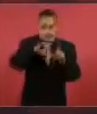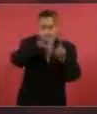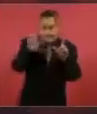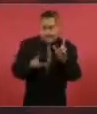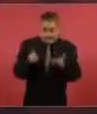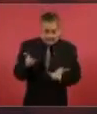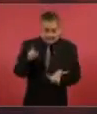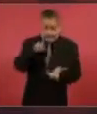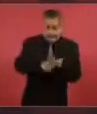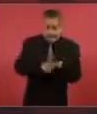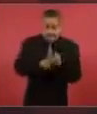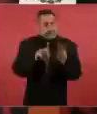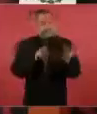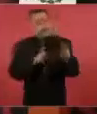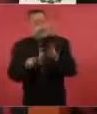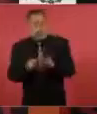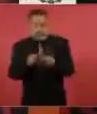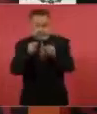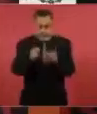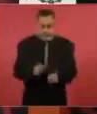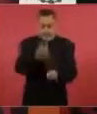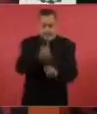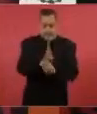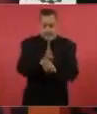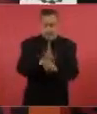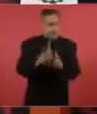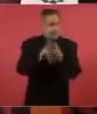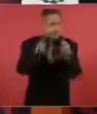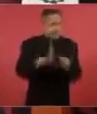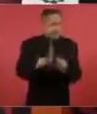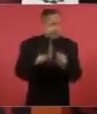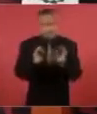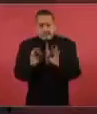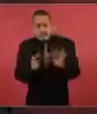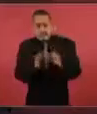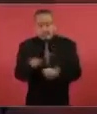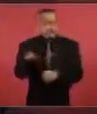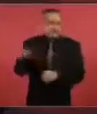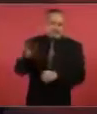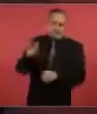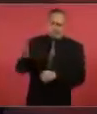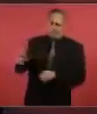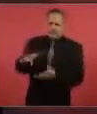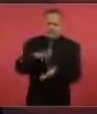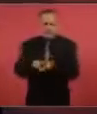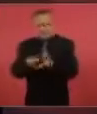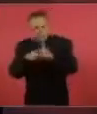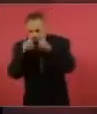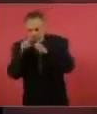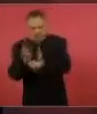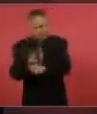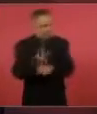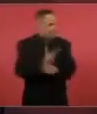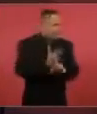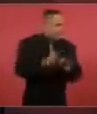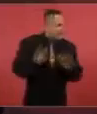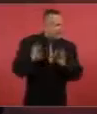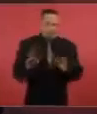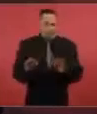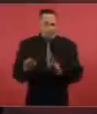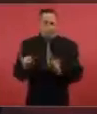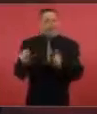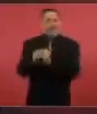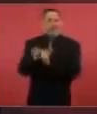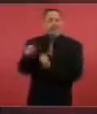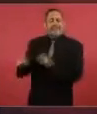esto se ha visto fortalecido en el gobierno porque se creó la Guardia